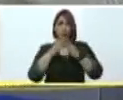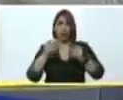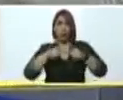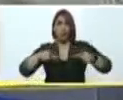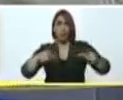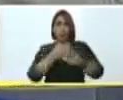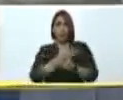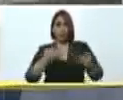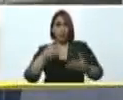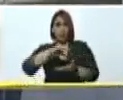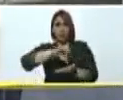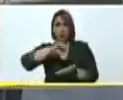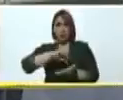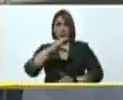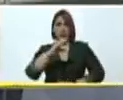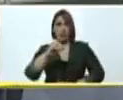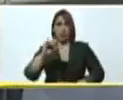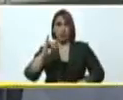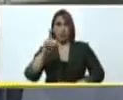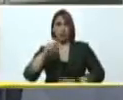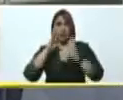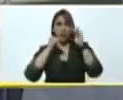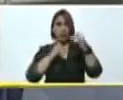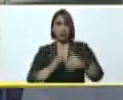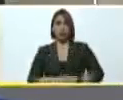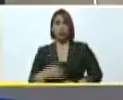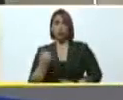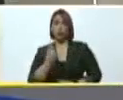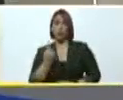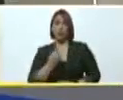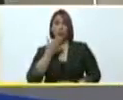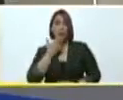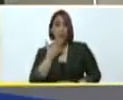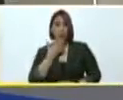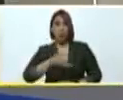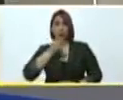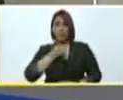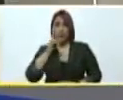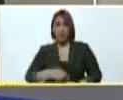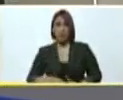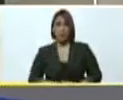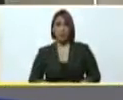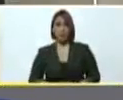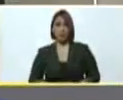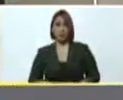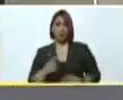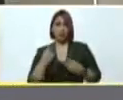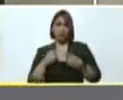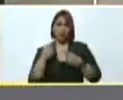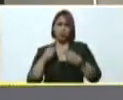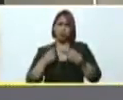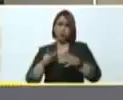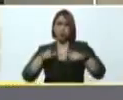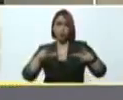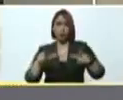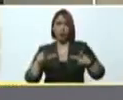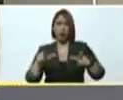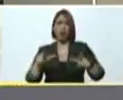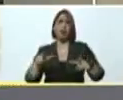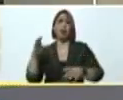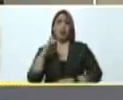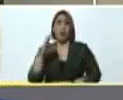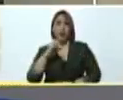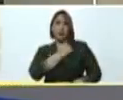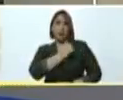extraordinario centro que da atención no solamente al cafetal a toda la zona del este de Caracas